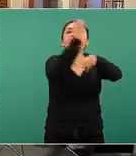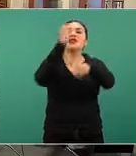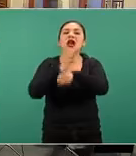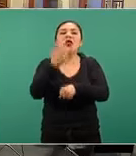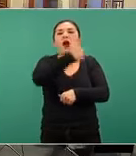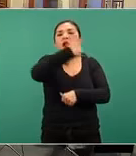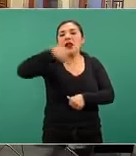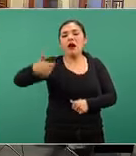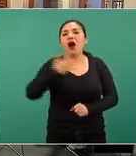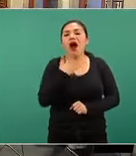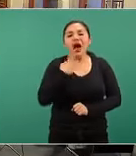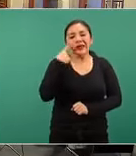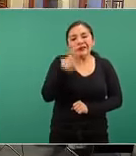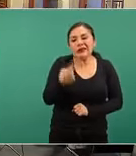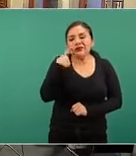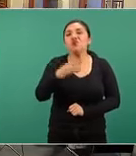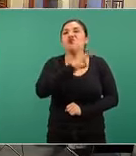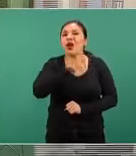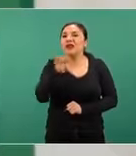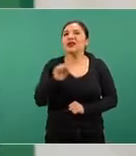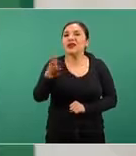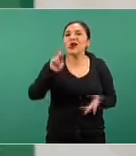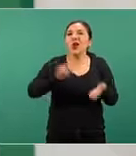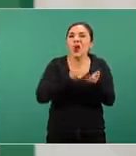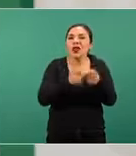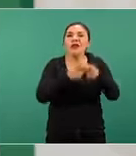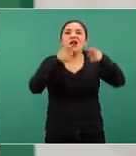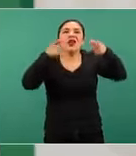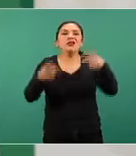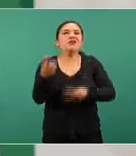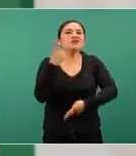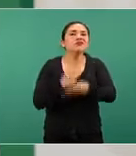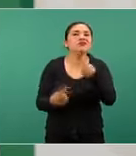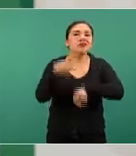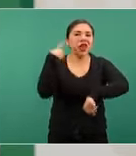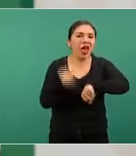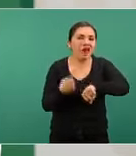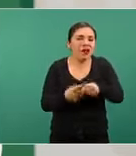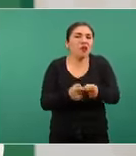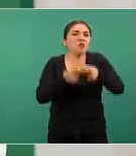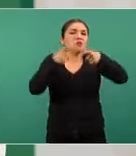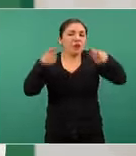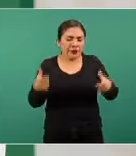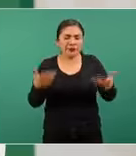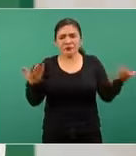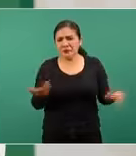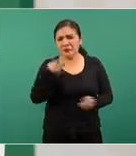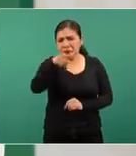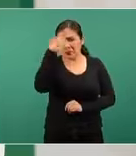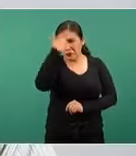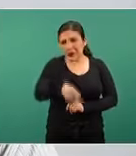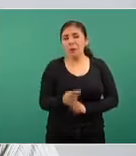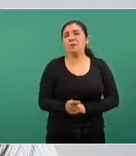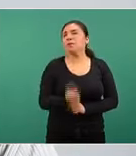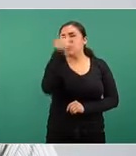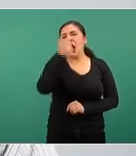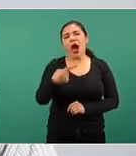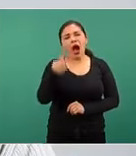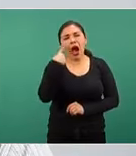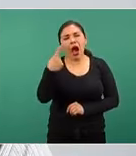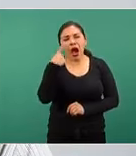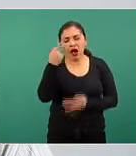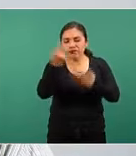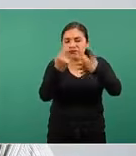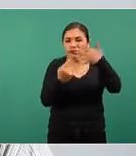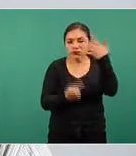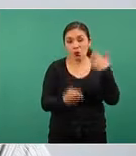entidades federativas, de que esto pudiera empezar ya a producir algún tipo de incremento. Como sabemos, los primeros indicadores que